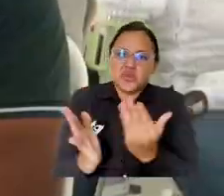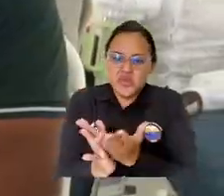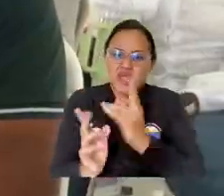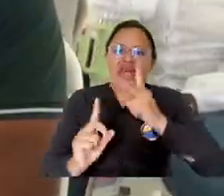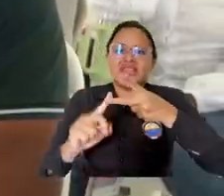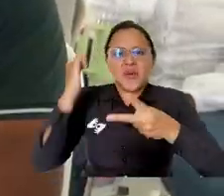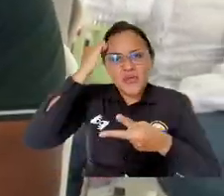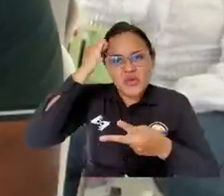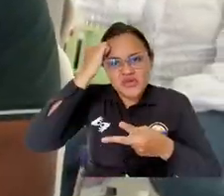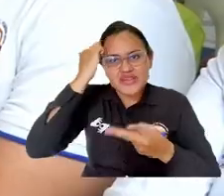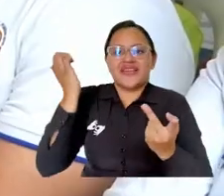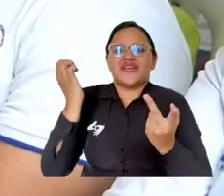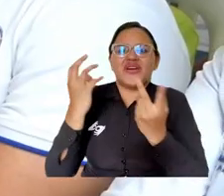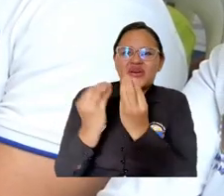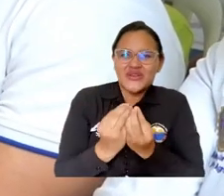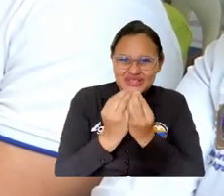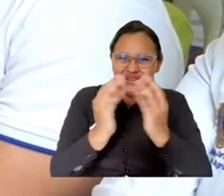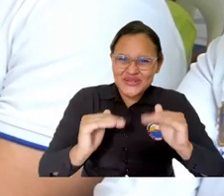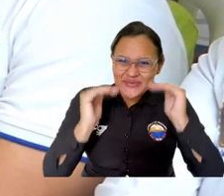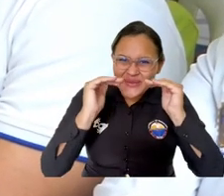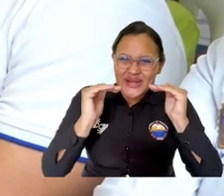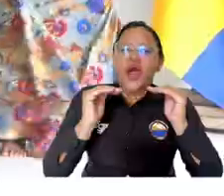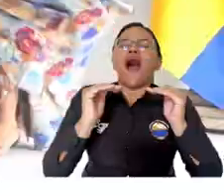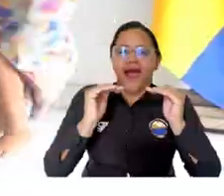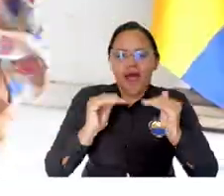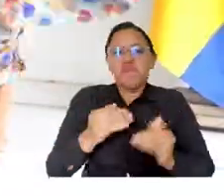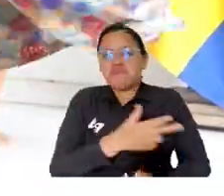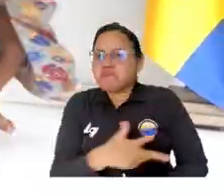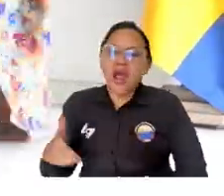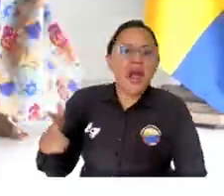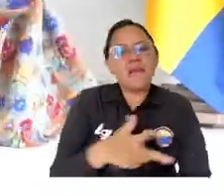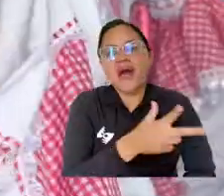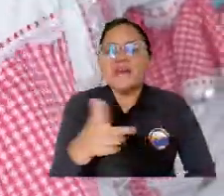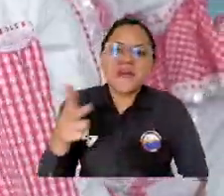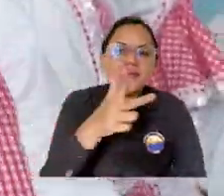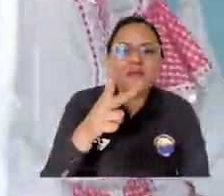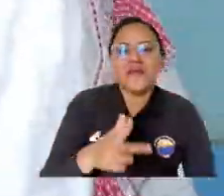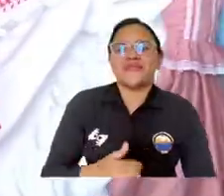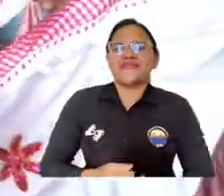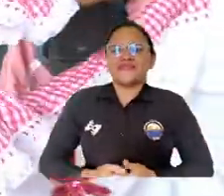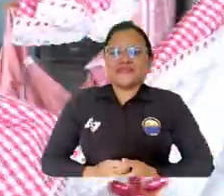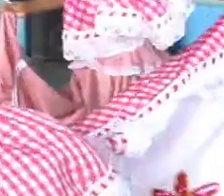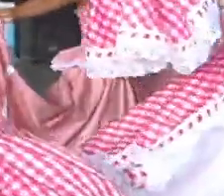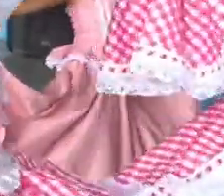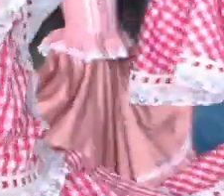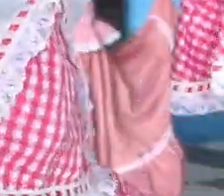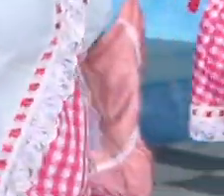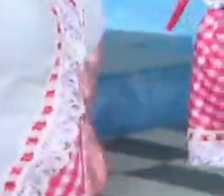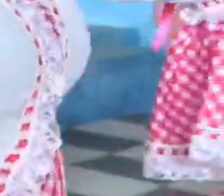representantes de estudiantes y docentes ante el Consejo Superior. Música